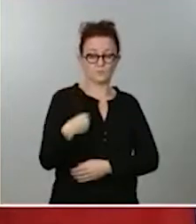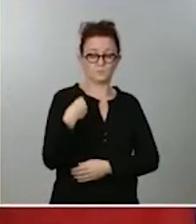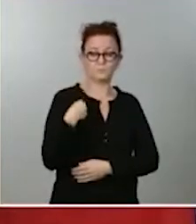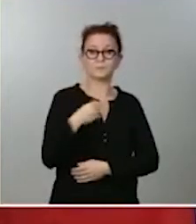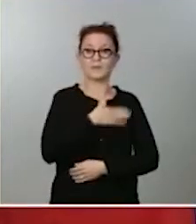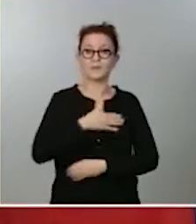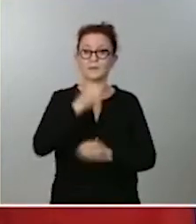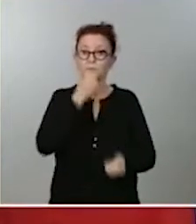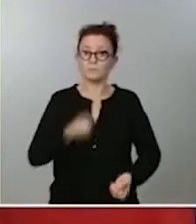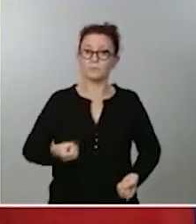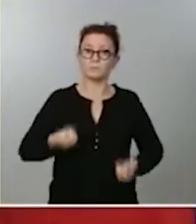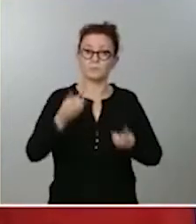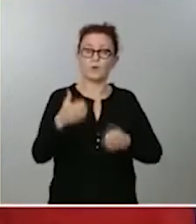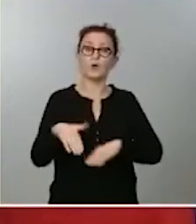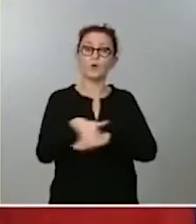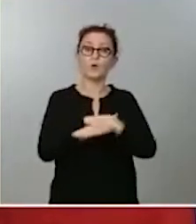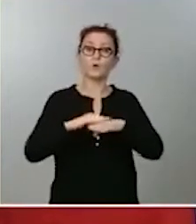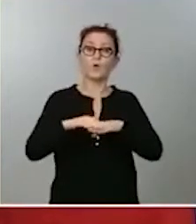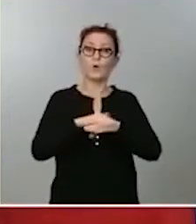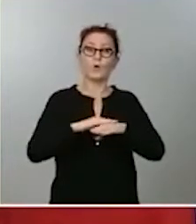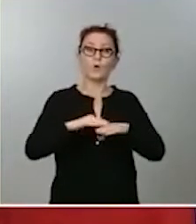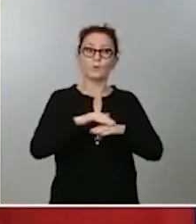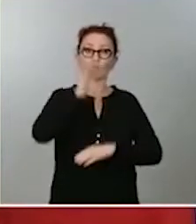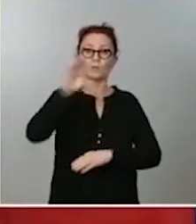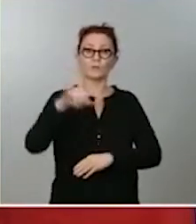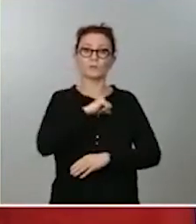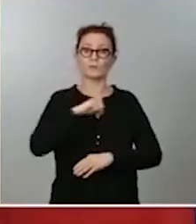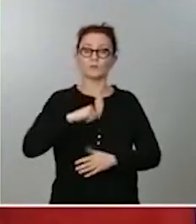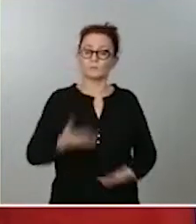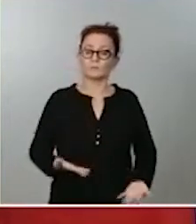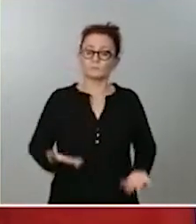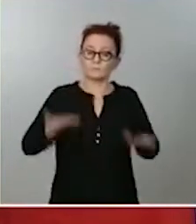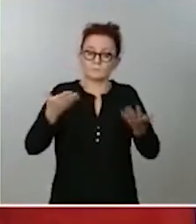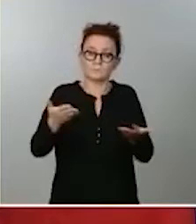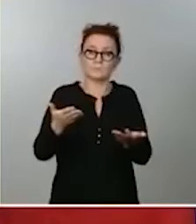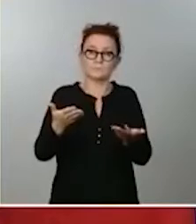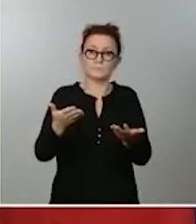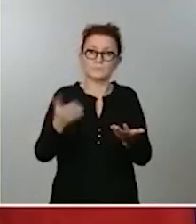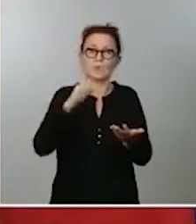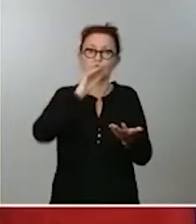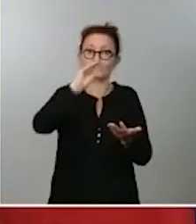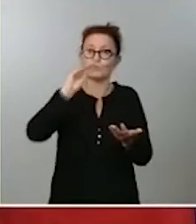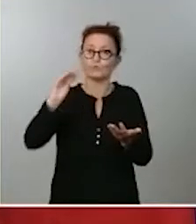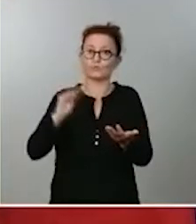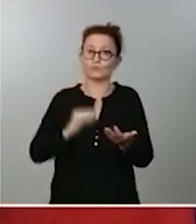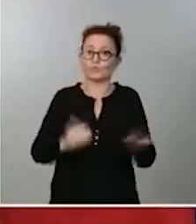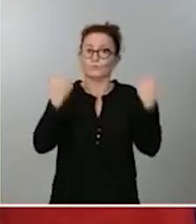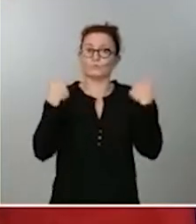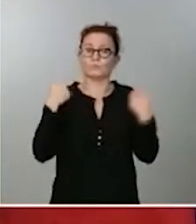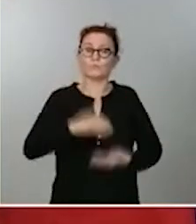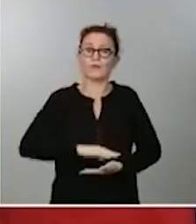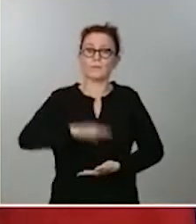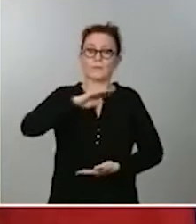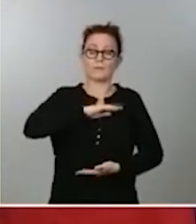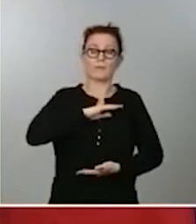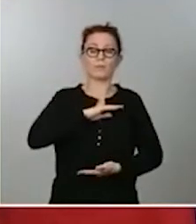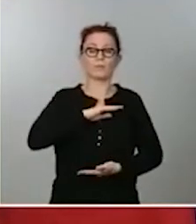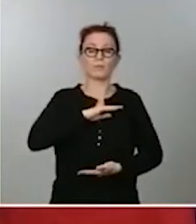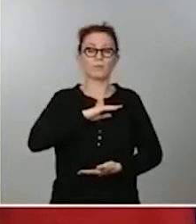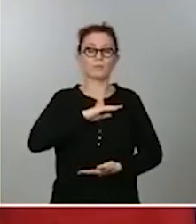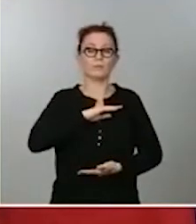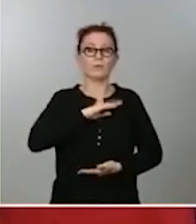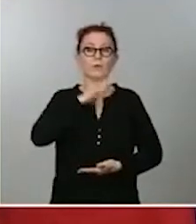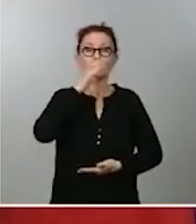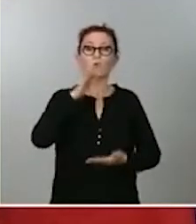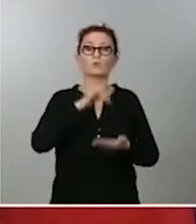ha puesto a disposición de las comunidades autónomas su máxima capacidad en el sentido de darle como autoridades delegadas